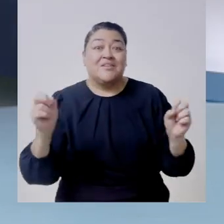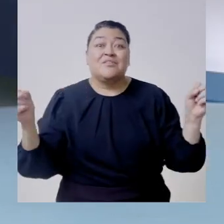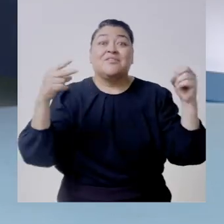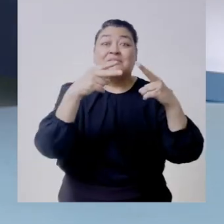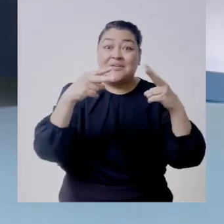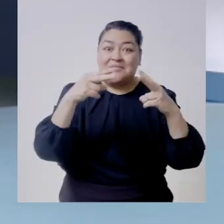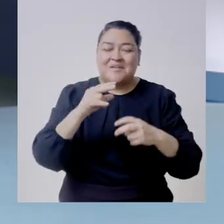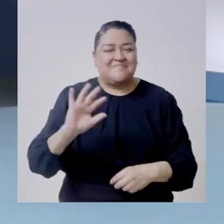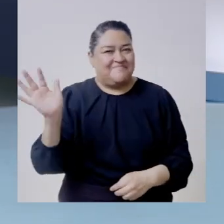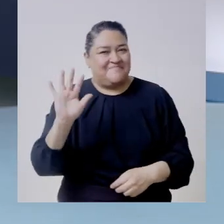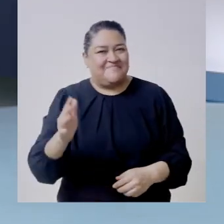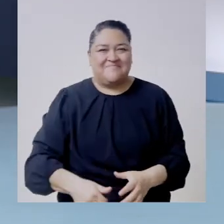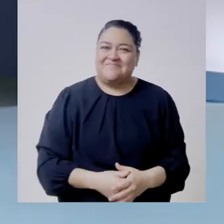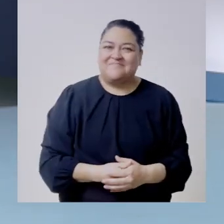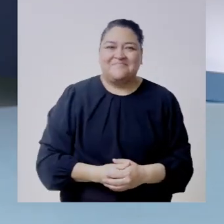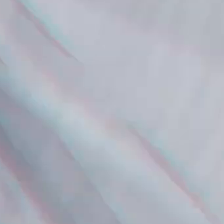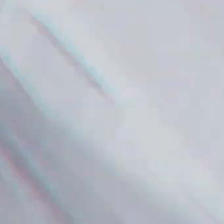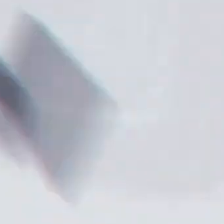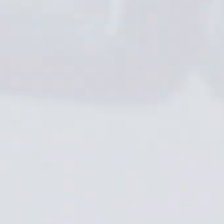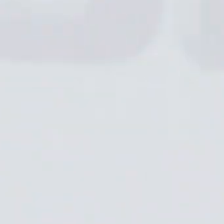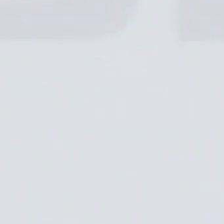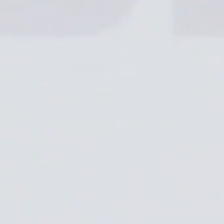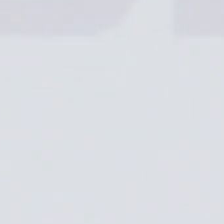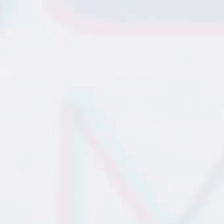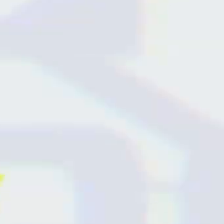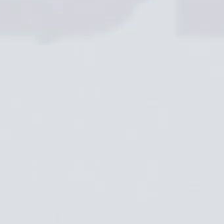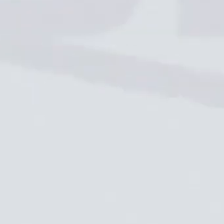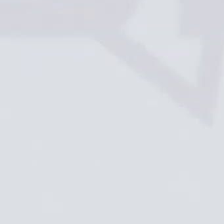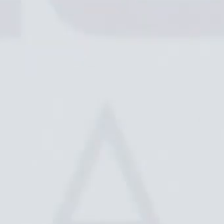entonces y hasta la próxima gracias